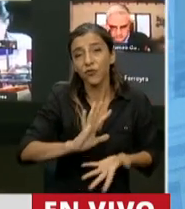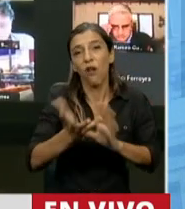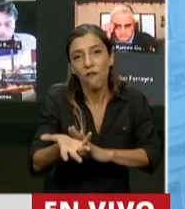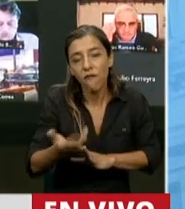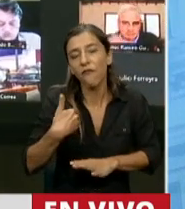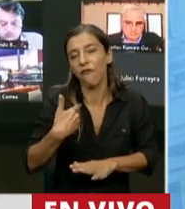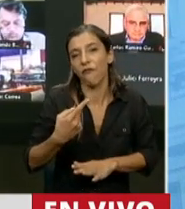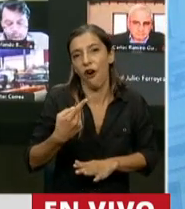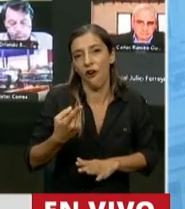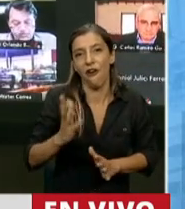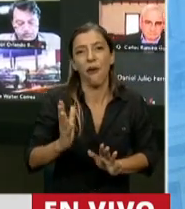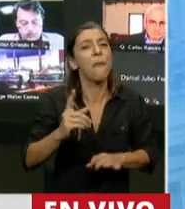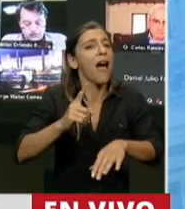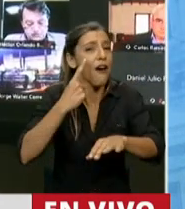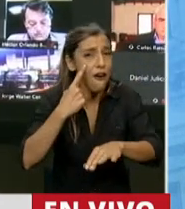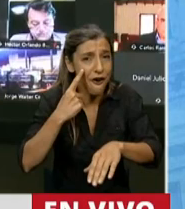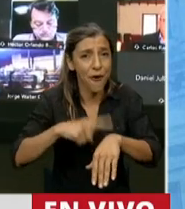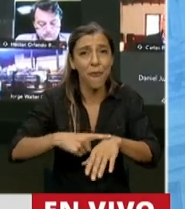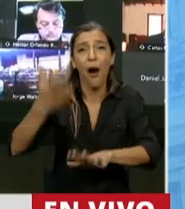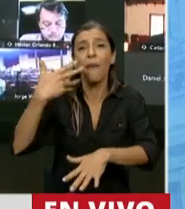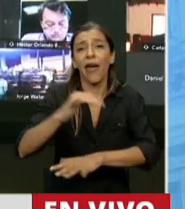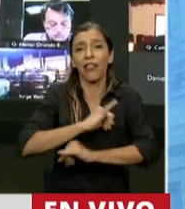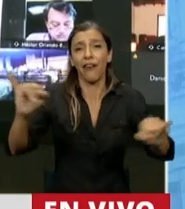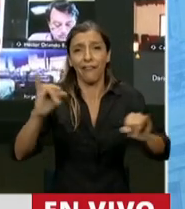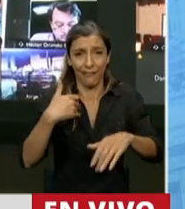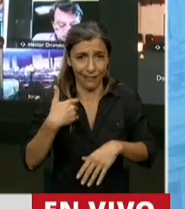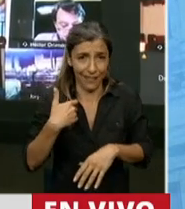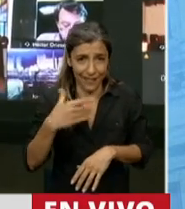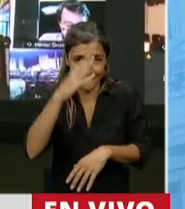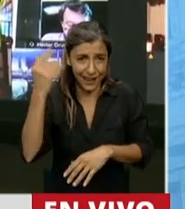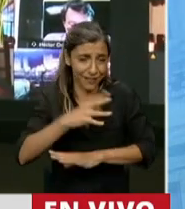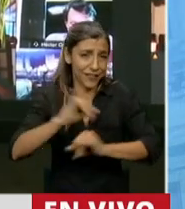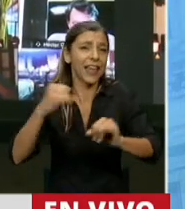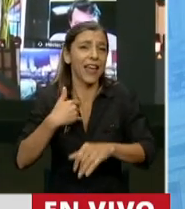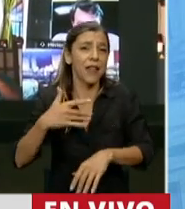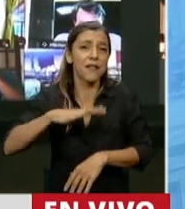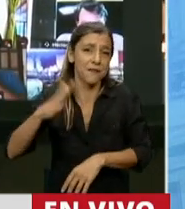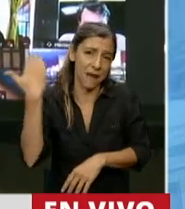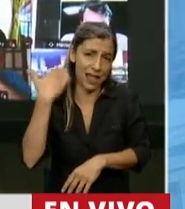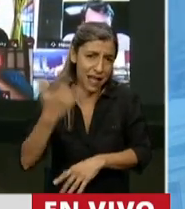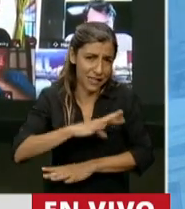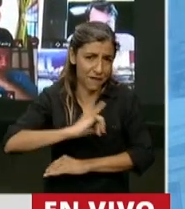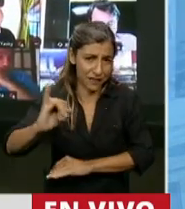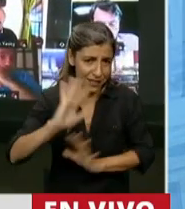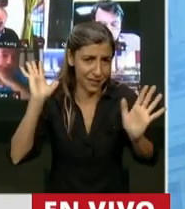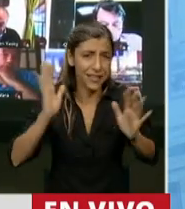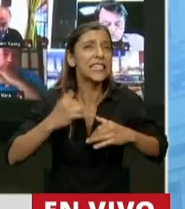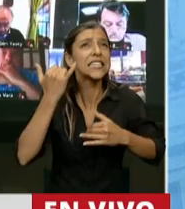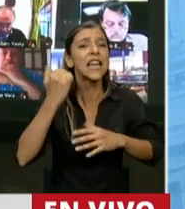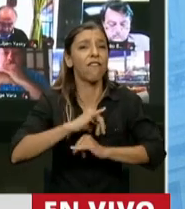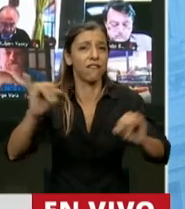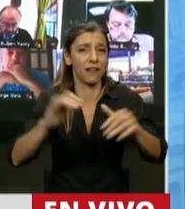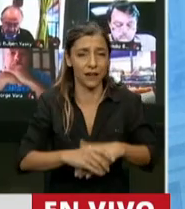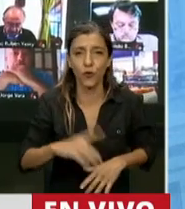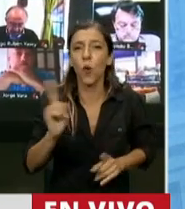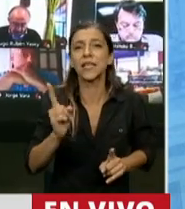cuando la jefa política de su movimiento político lo anunciaba en la matanza. No lo hacen promovidos por el